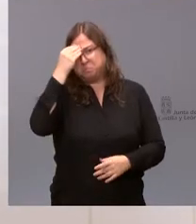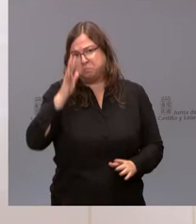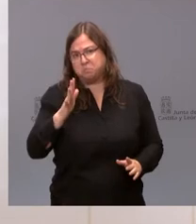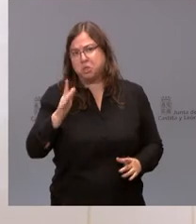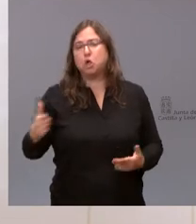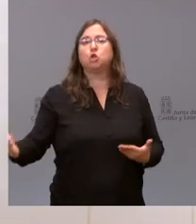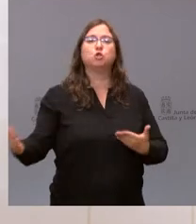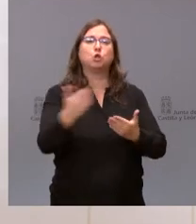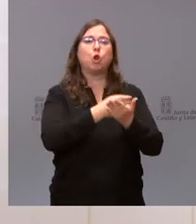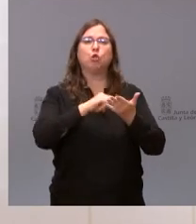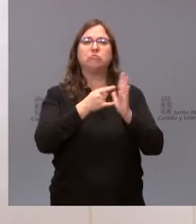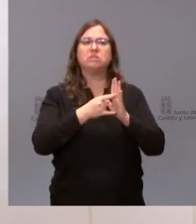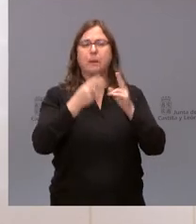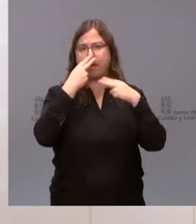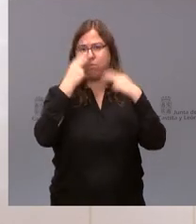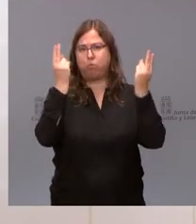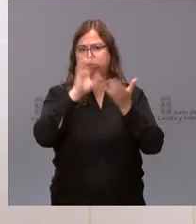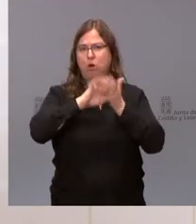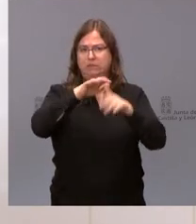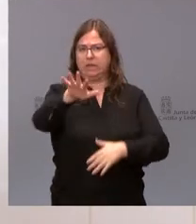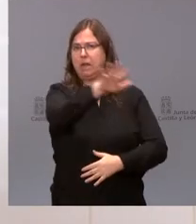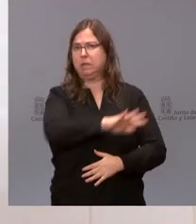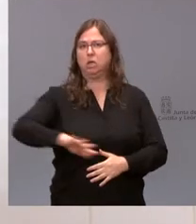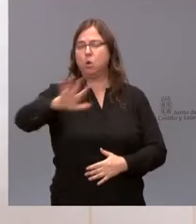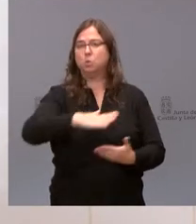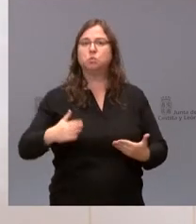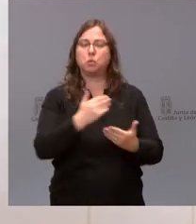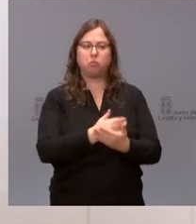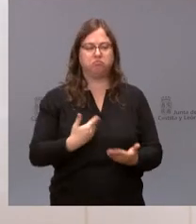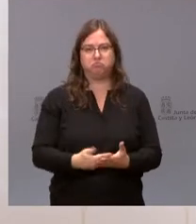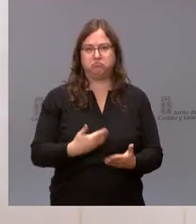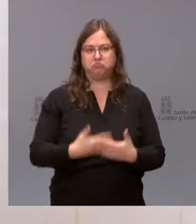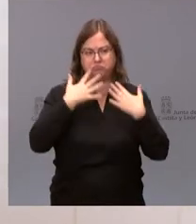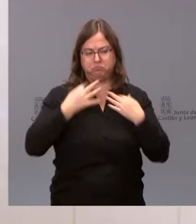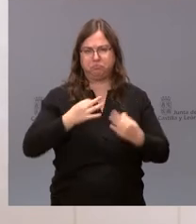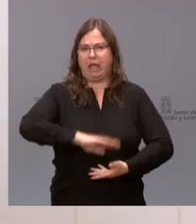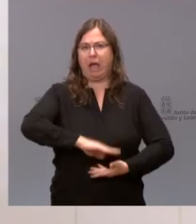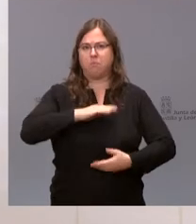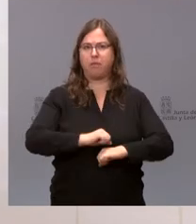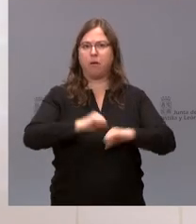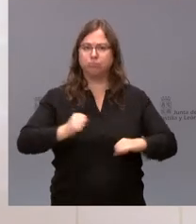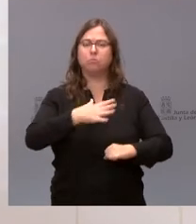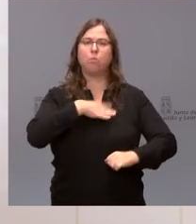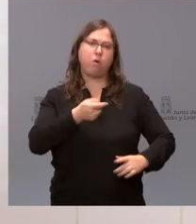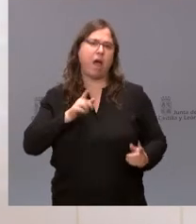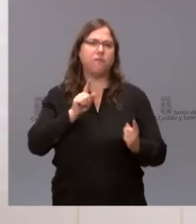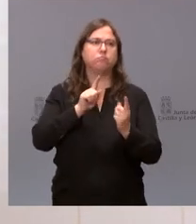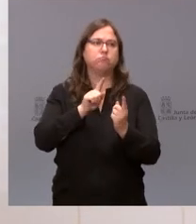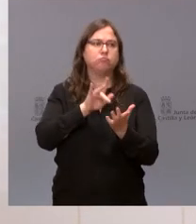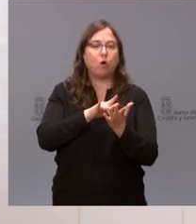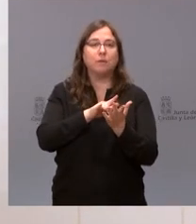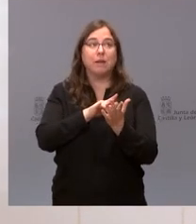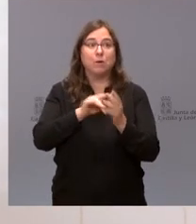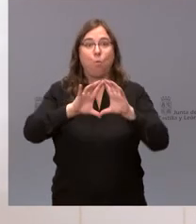todo el sistema sanitario público de nuestra comunidad ha demostrado que está capacitado para hacer frente a una pandemia